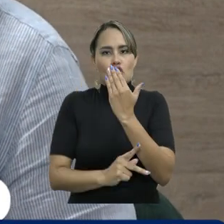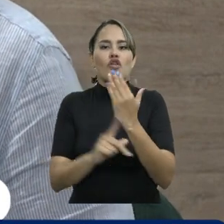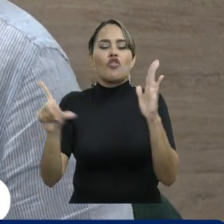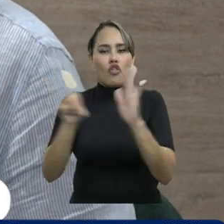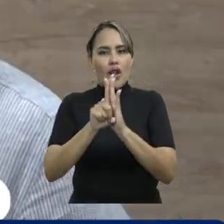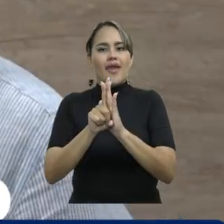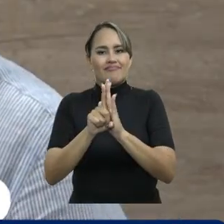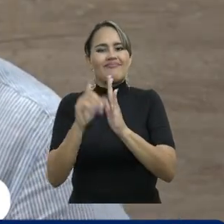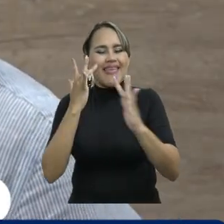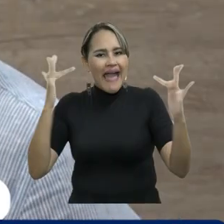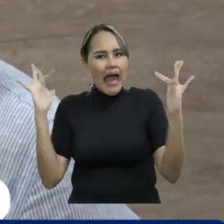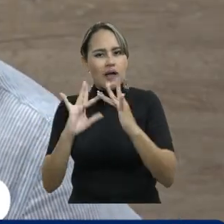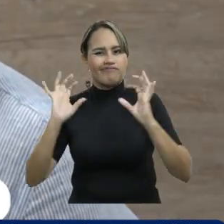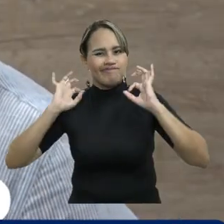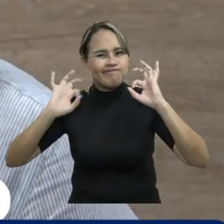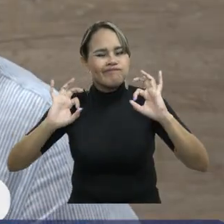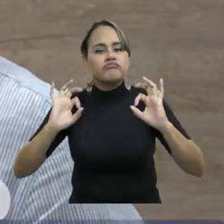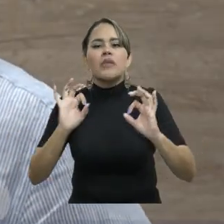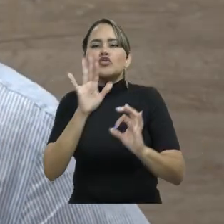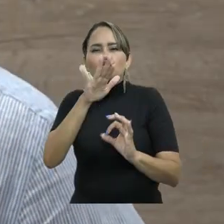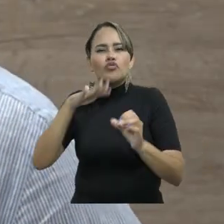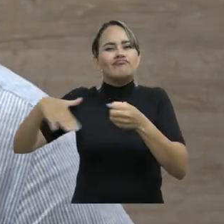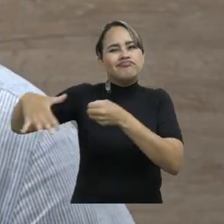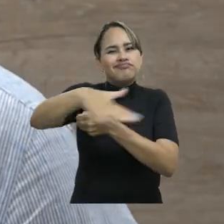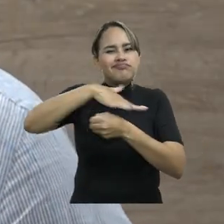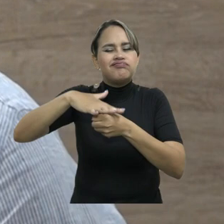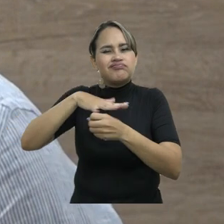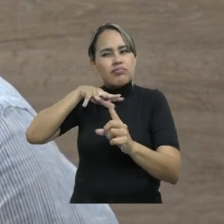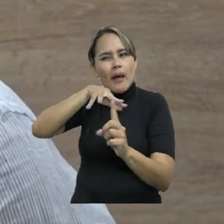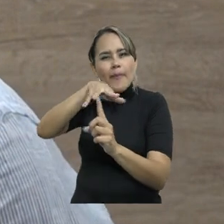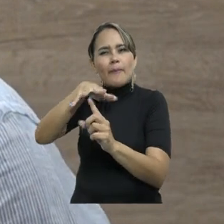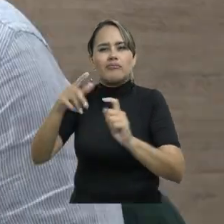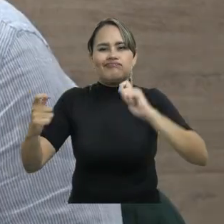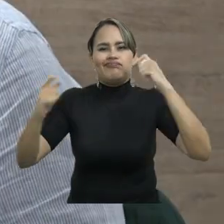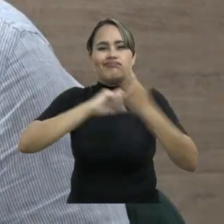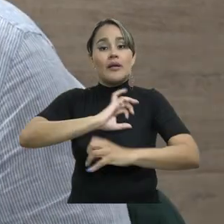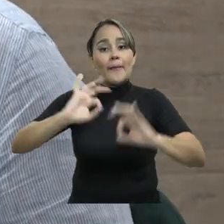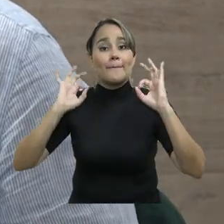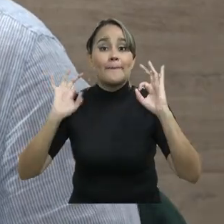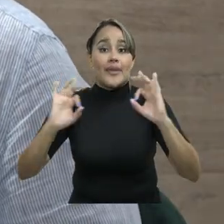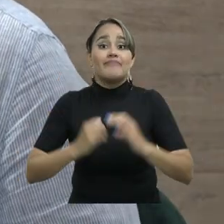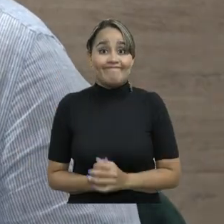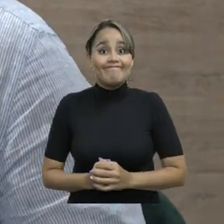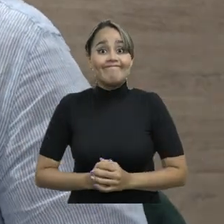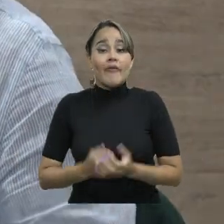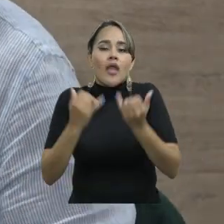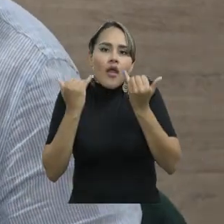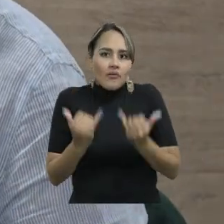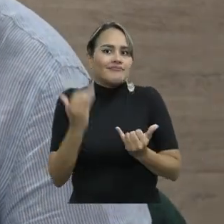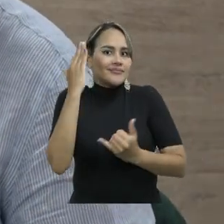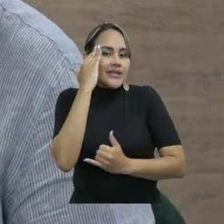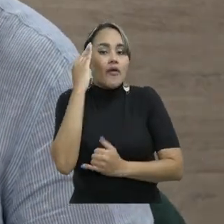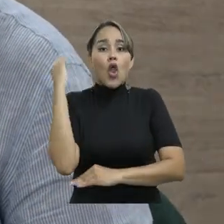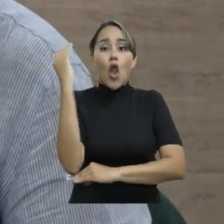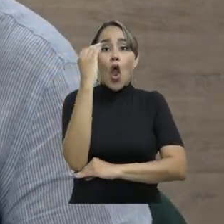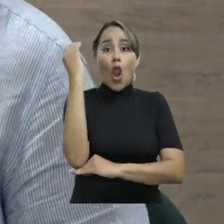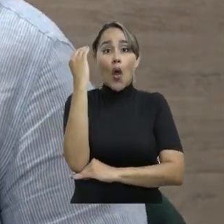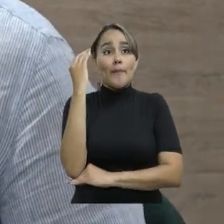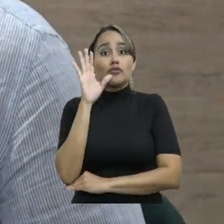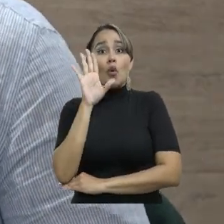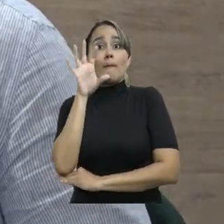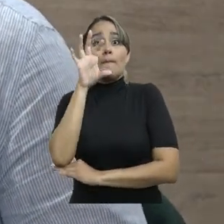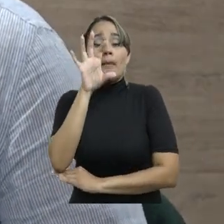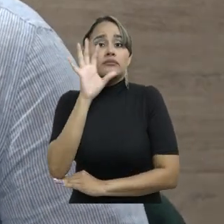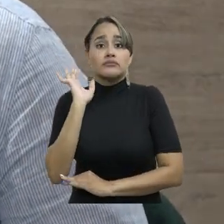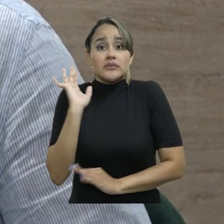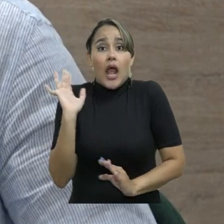ley, bienvenida sea, pero con las condiciones reales requeridas para poder sostener ese proceso. Colombia no está en las capitales, está en cada rincón de las regiones y